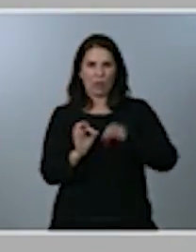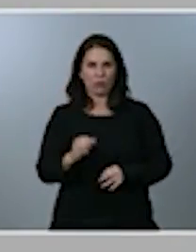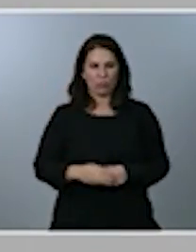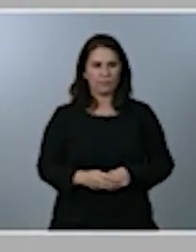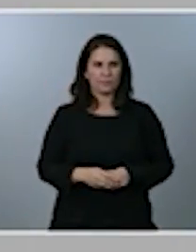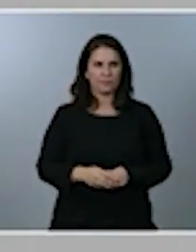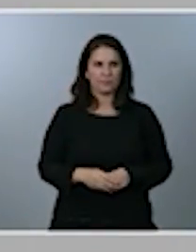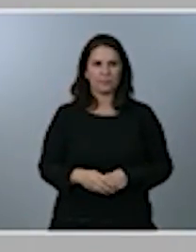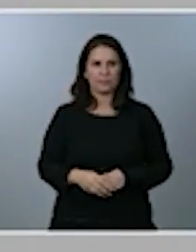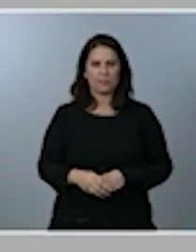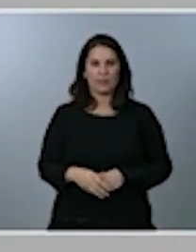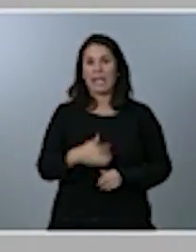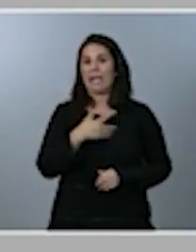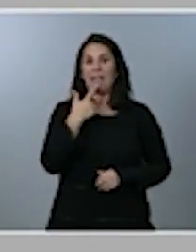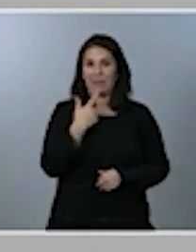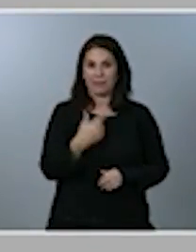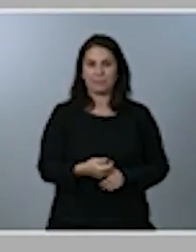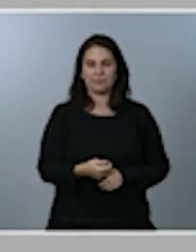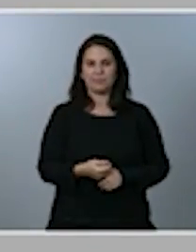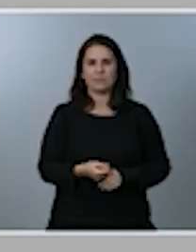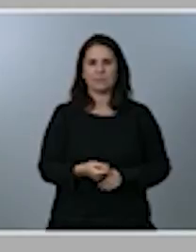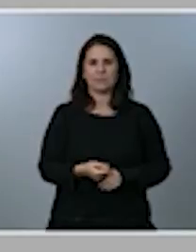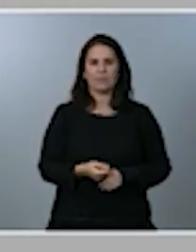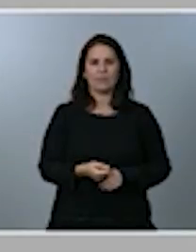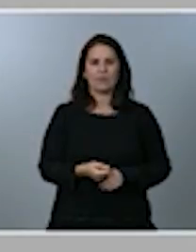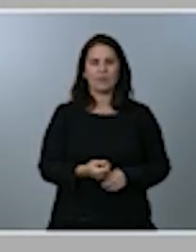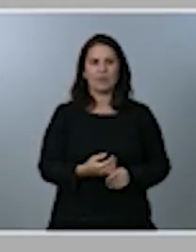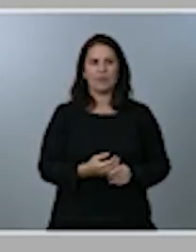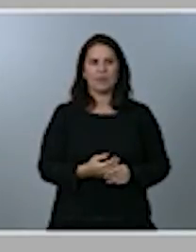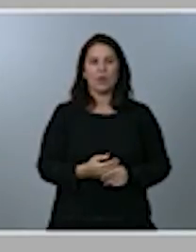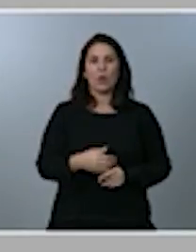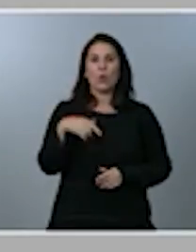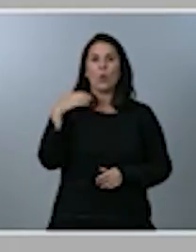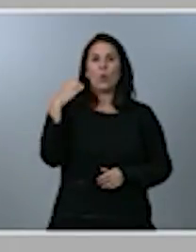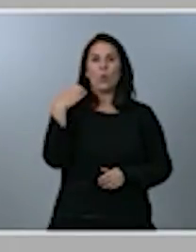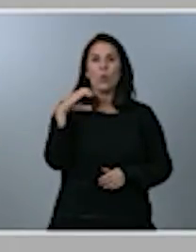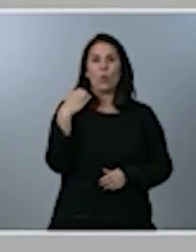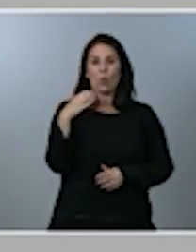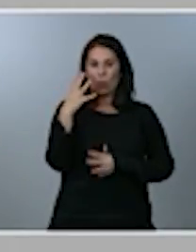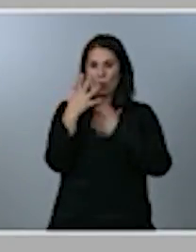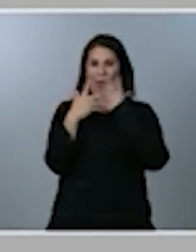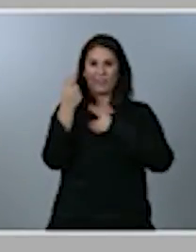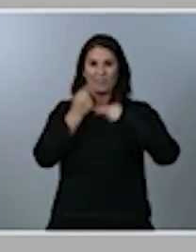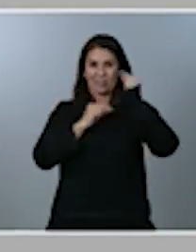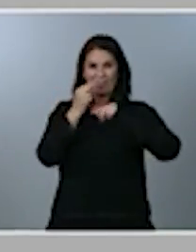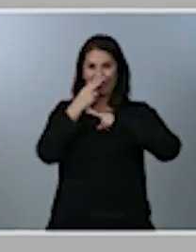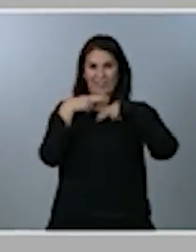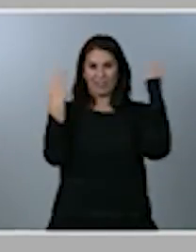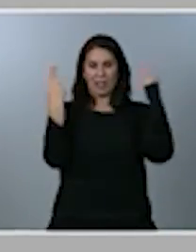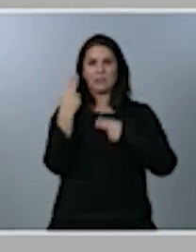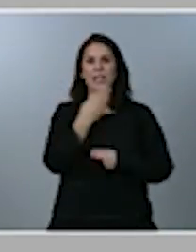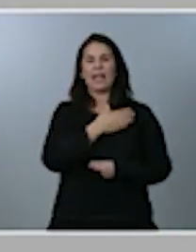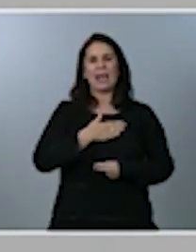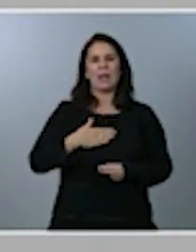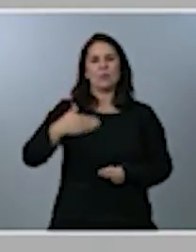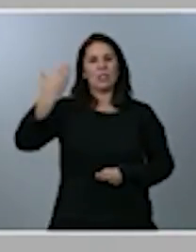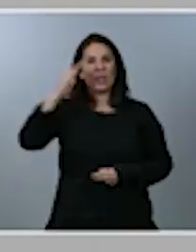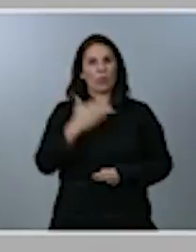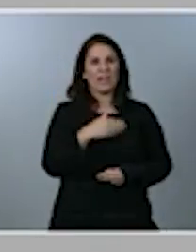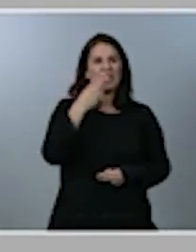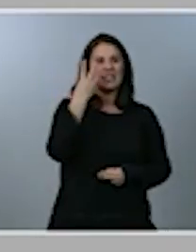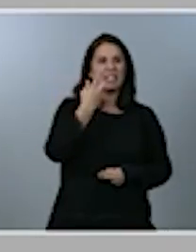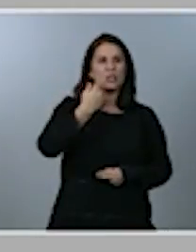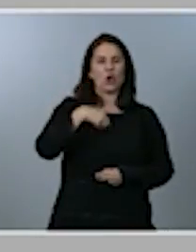otras palabras, pretendemos también con estas cuentas públicas una reducción de 3,6 puntos en relación con el déficit.